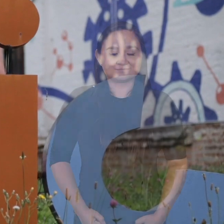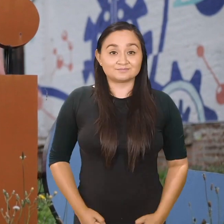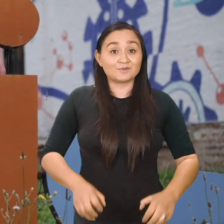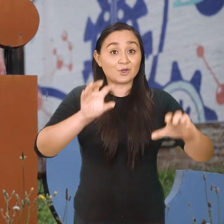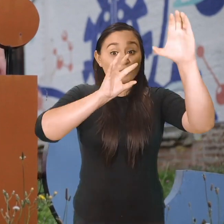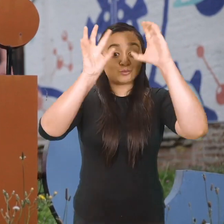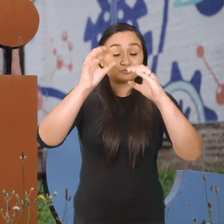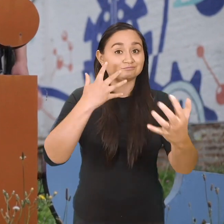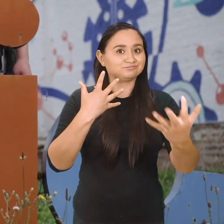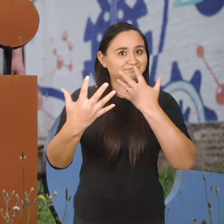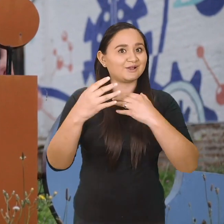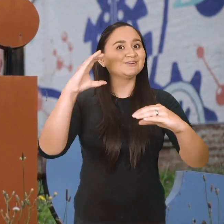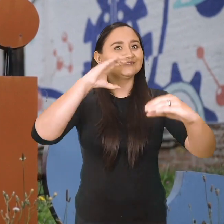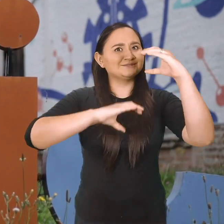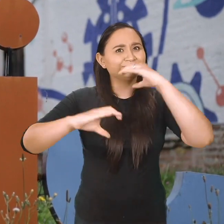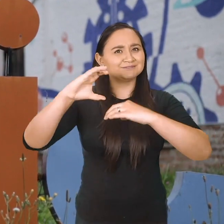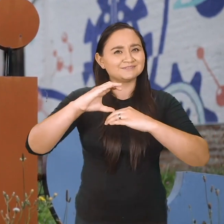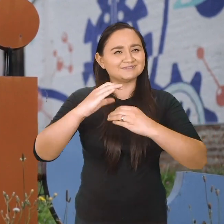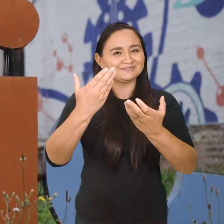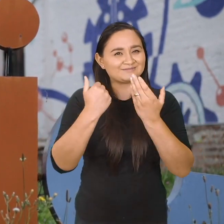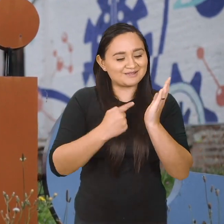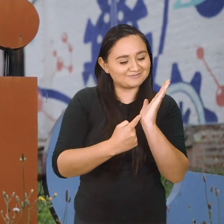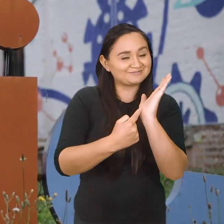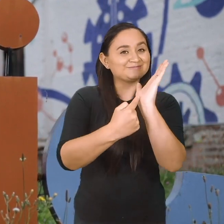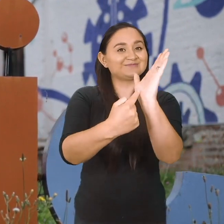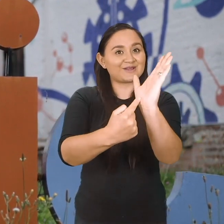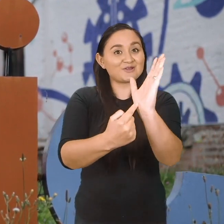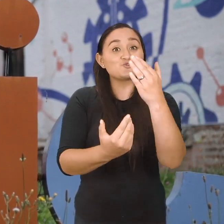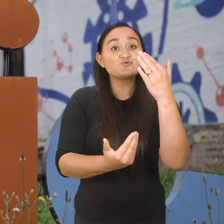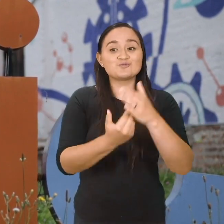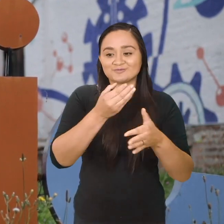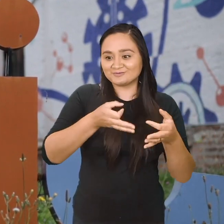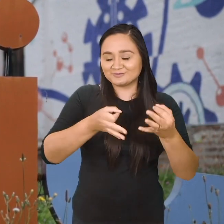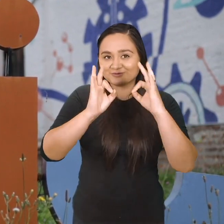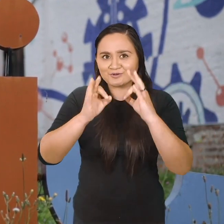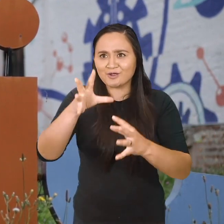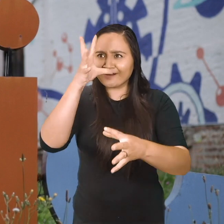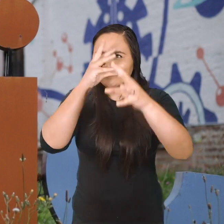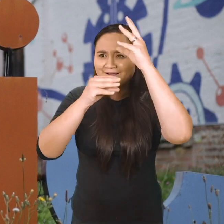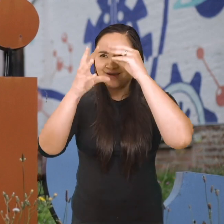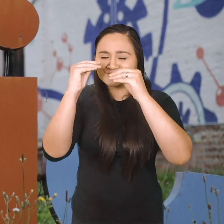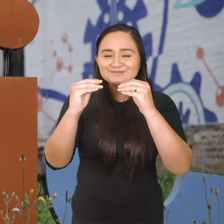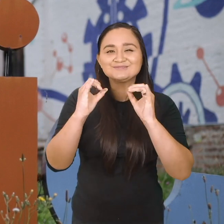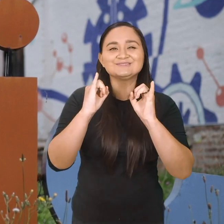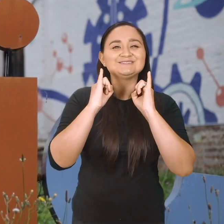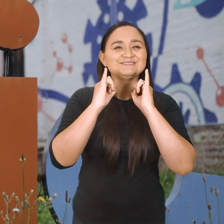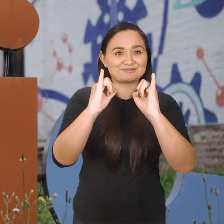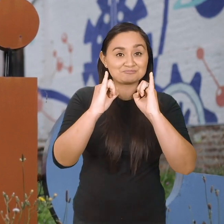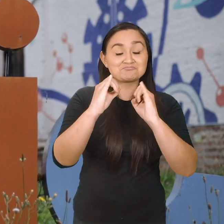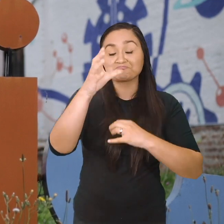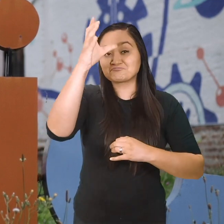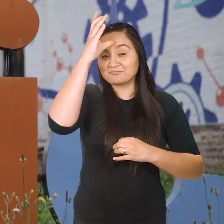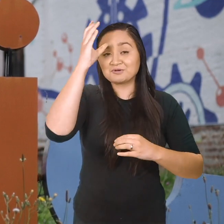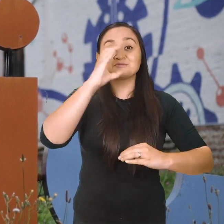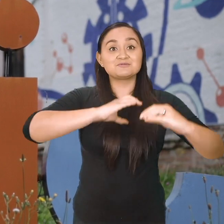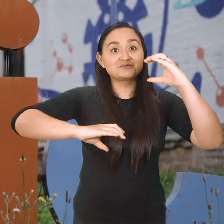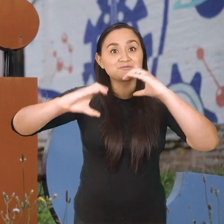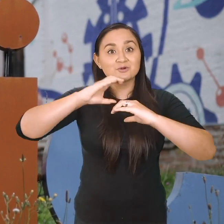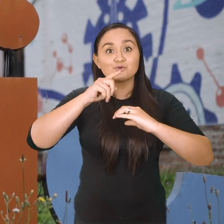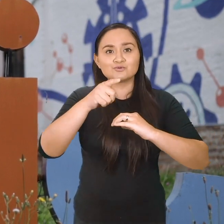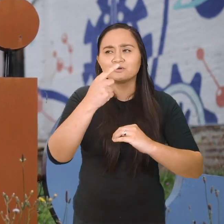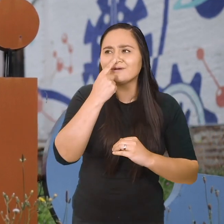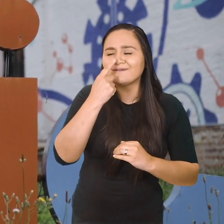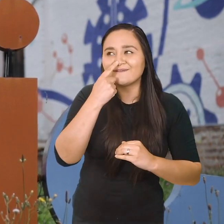En el Museo Interactivo de Ciencia, te ofrecemos una nueva forma de acercarnos hacia el conocimiento científico, que además de